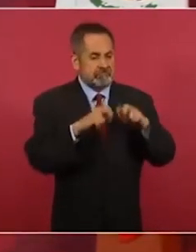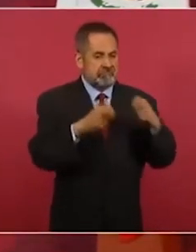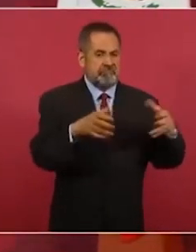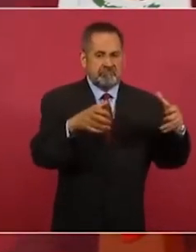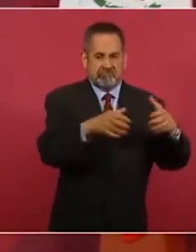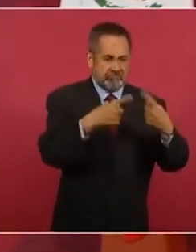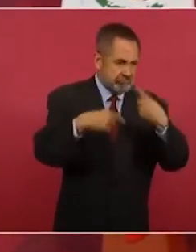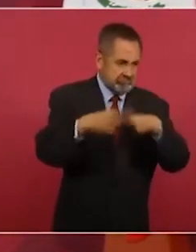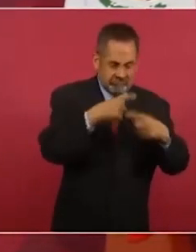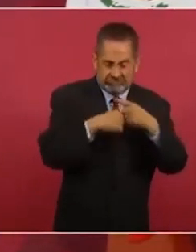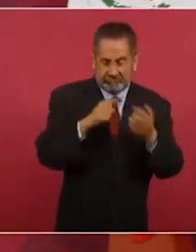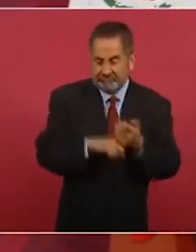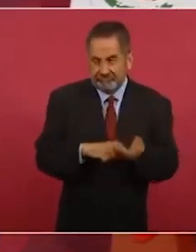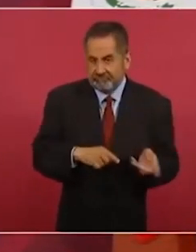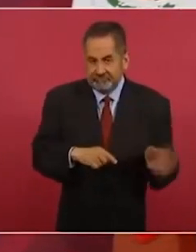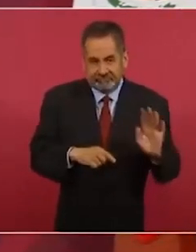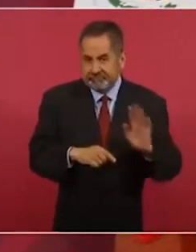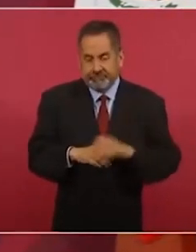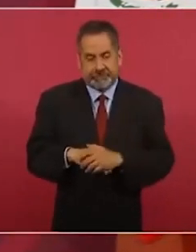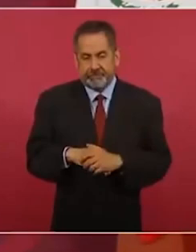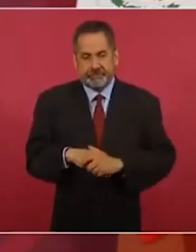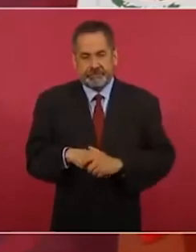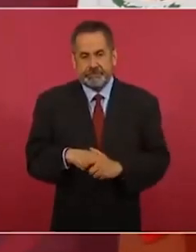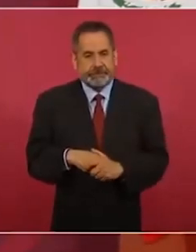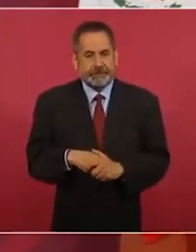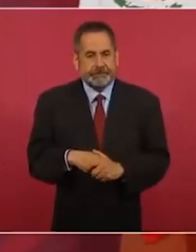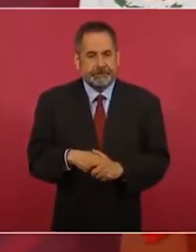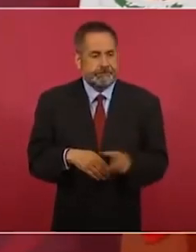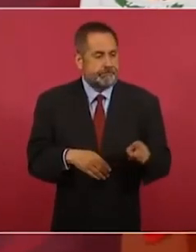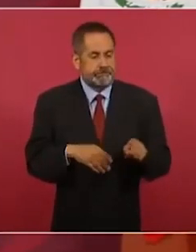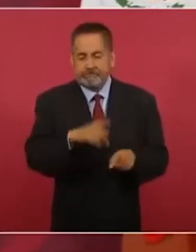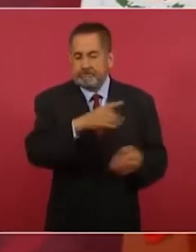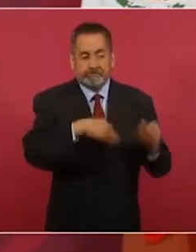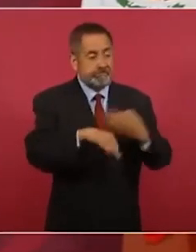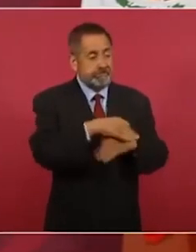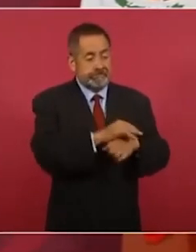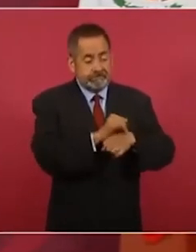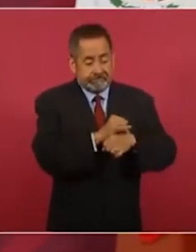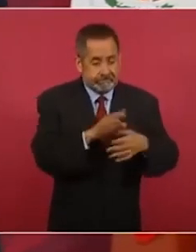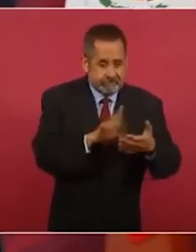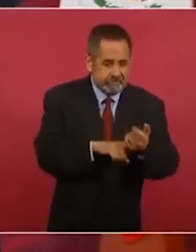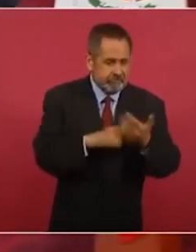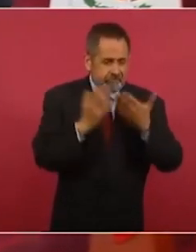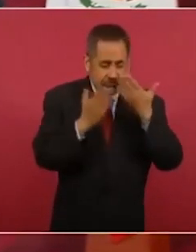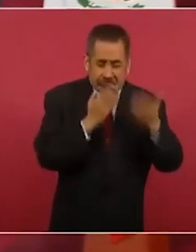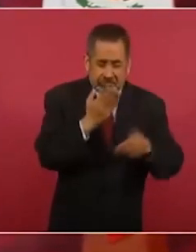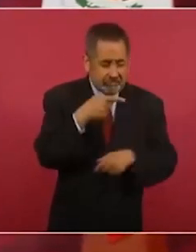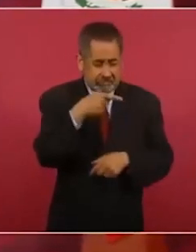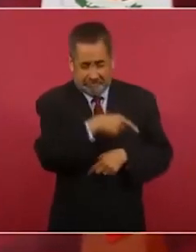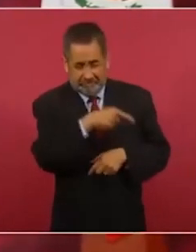pero todos los investigadores, analistas